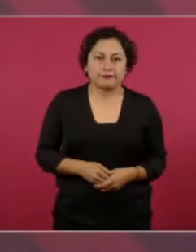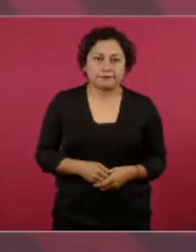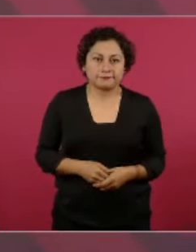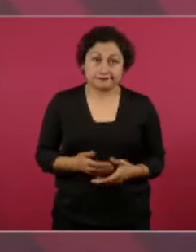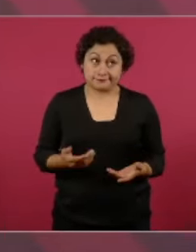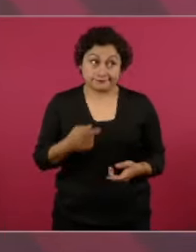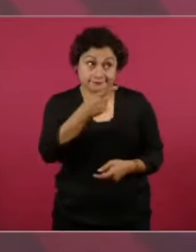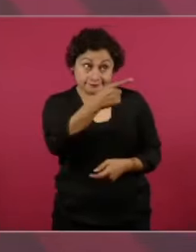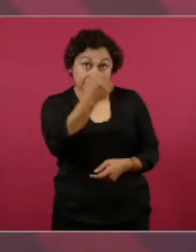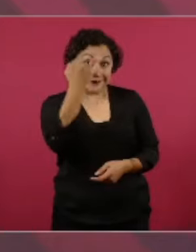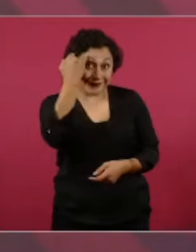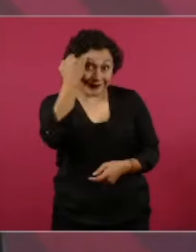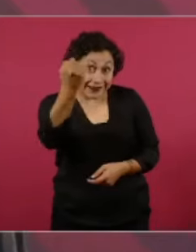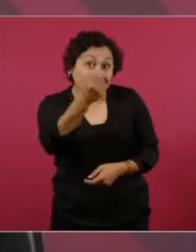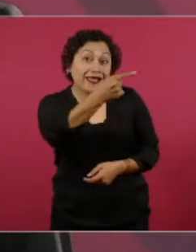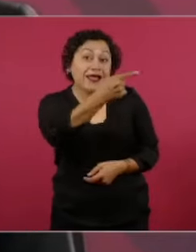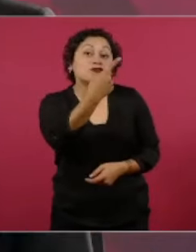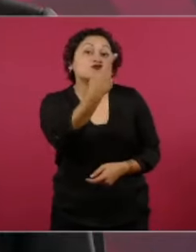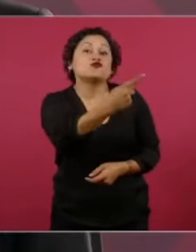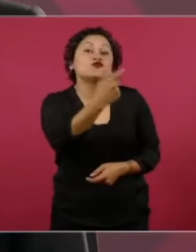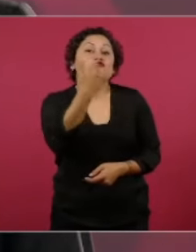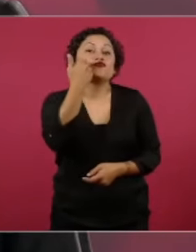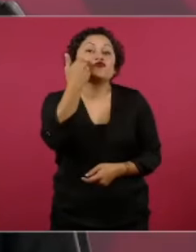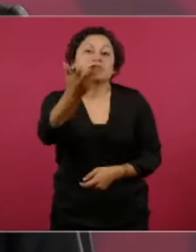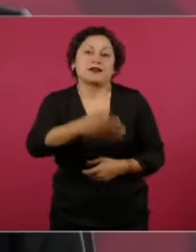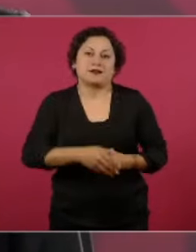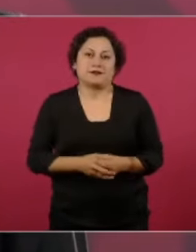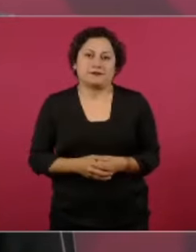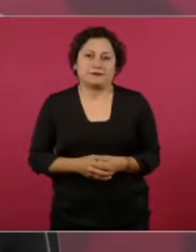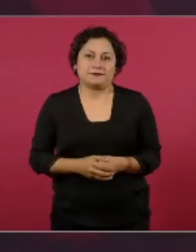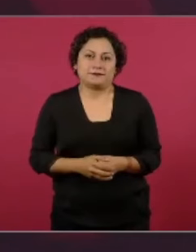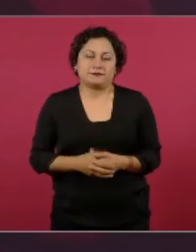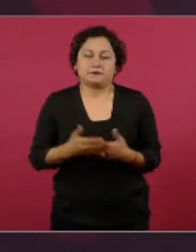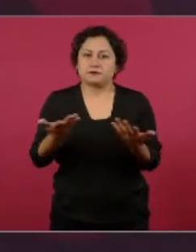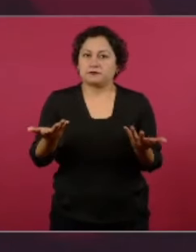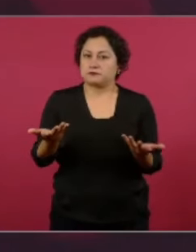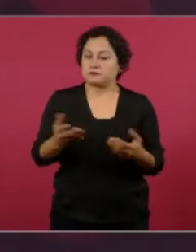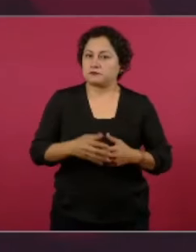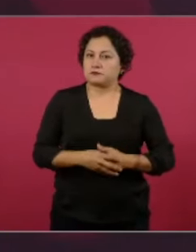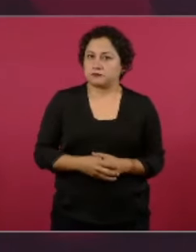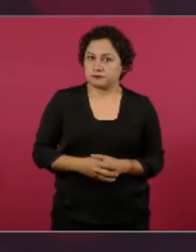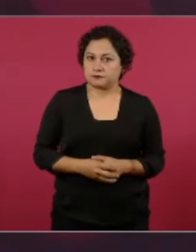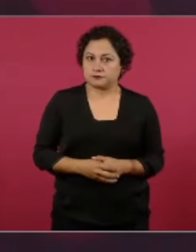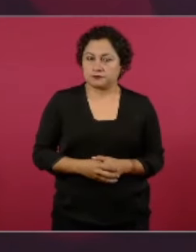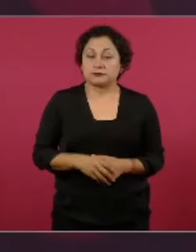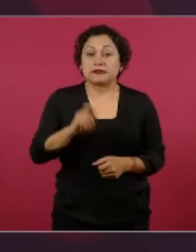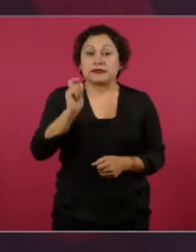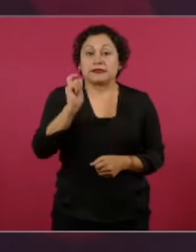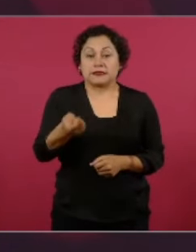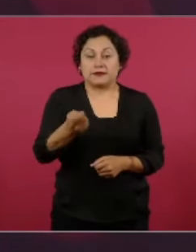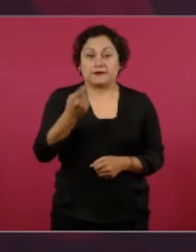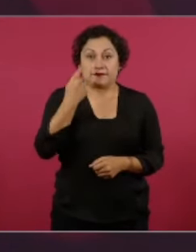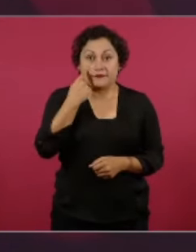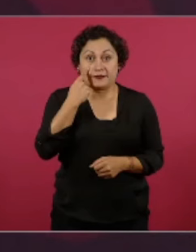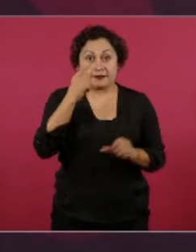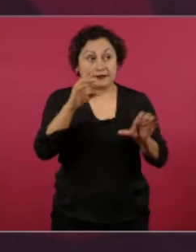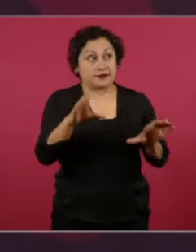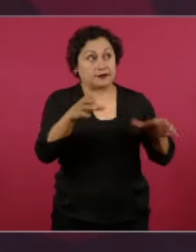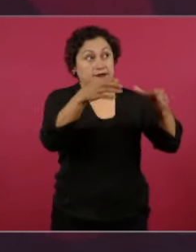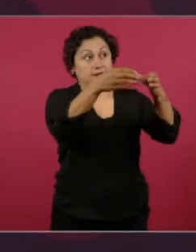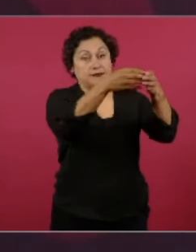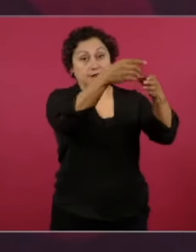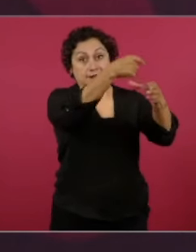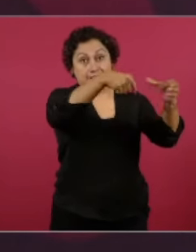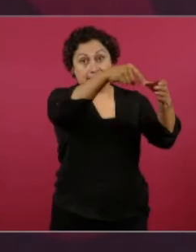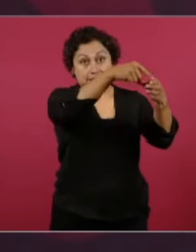Si no está al servicio de ellos, me refiero de los poderes hegemónicos nacionales